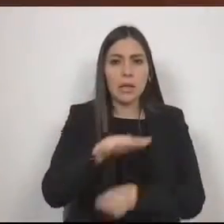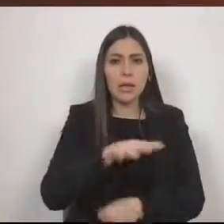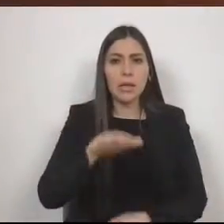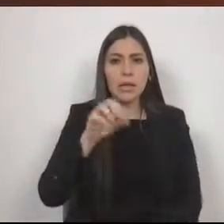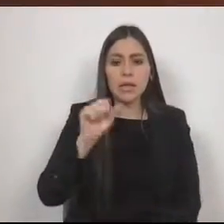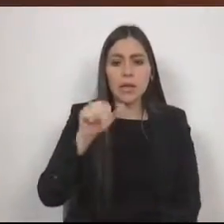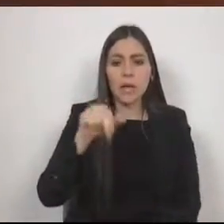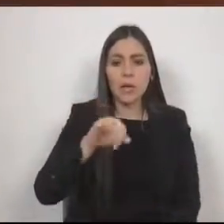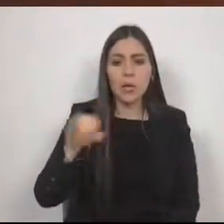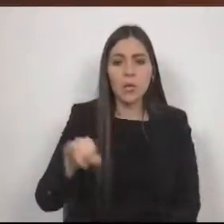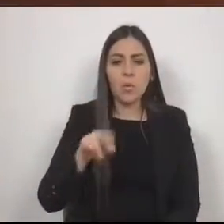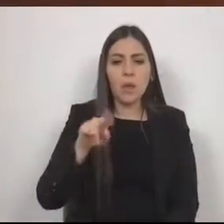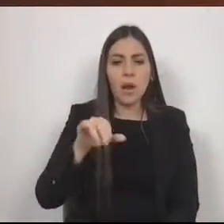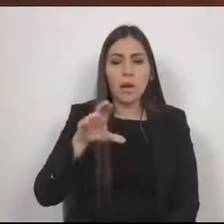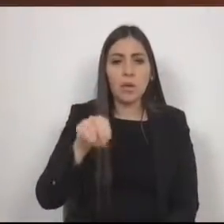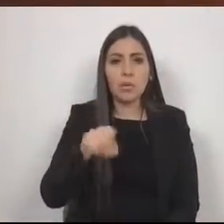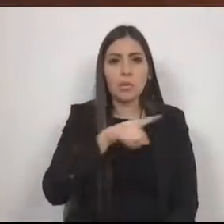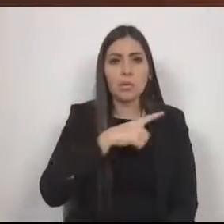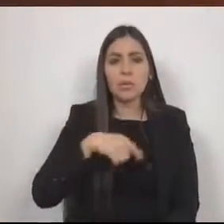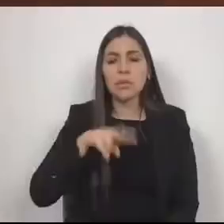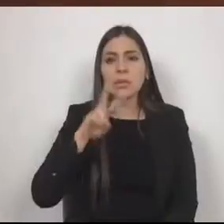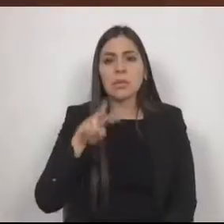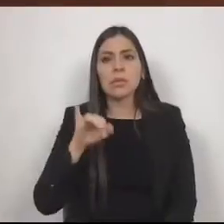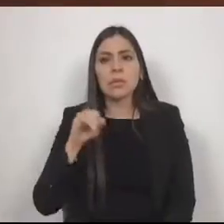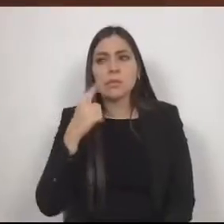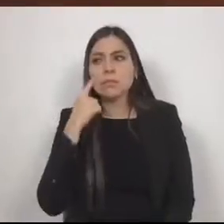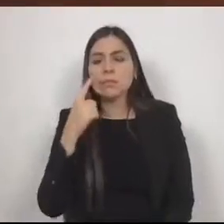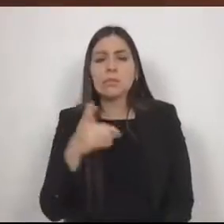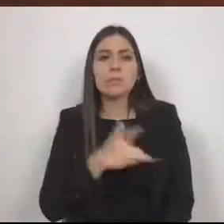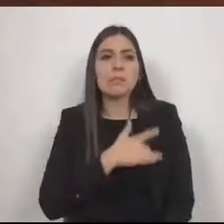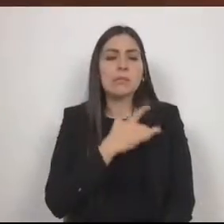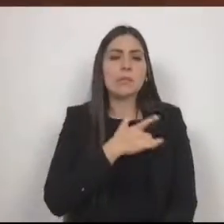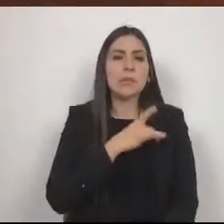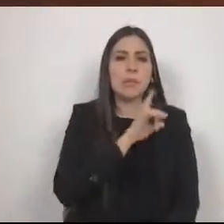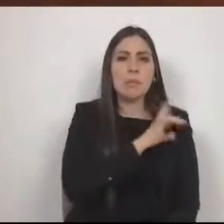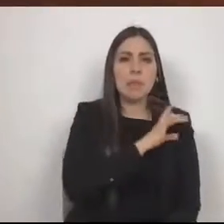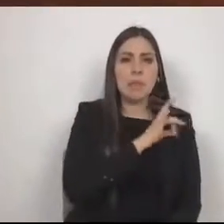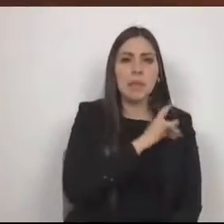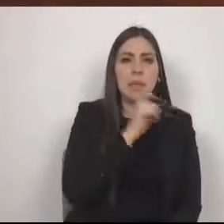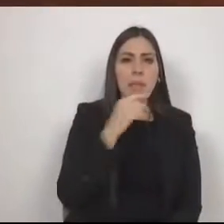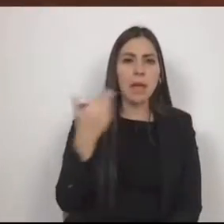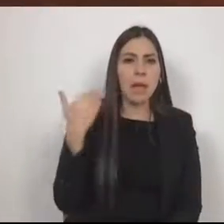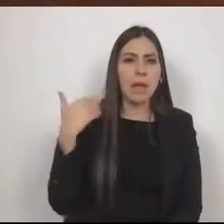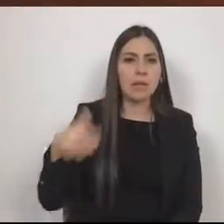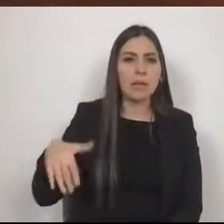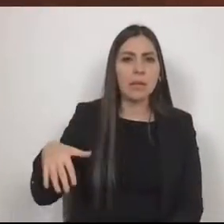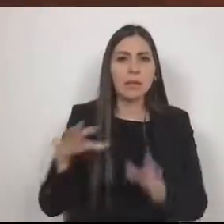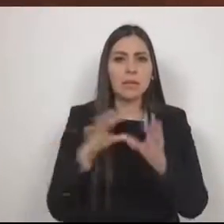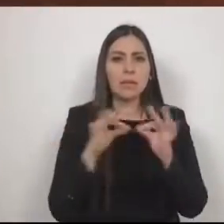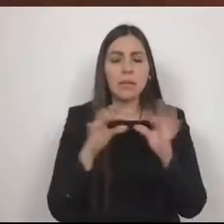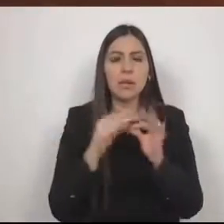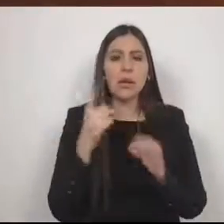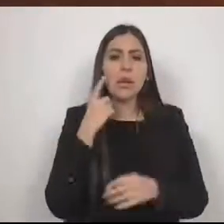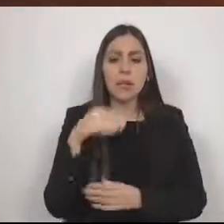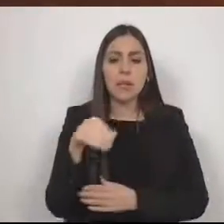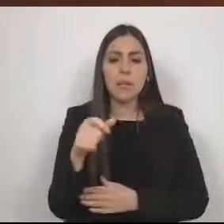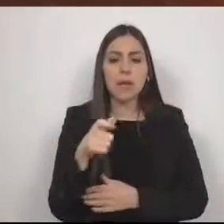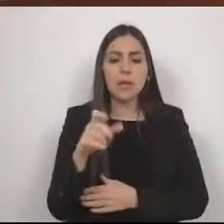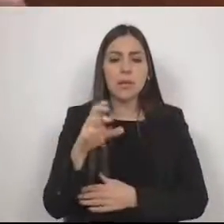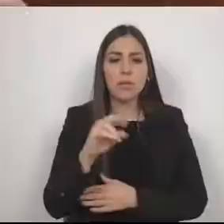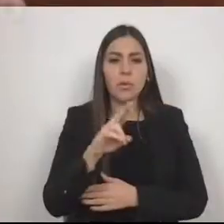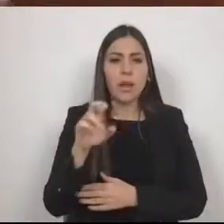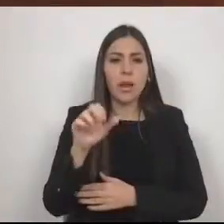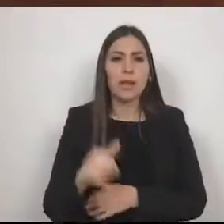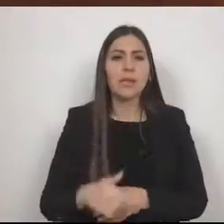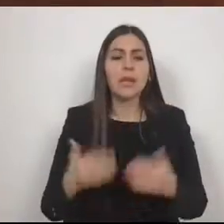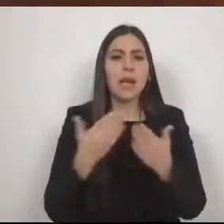con temor, que justo como comentó el diputado Max Correa, hoy con las obras nuevas que se